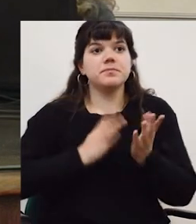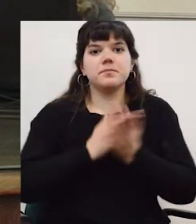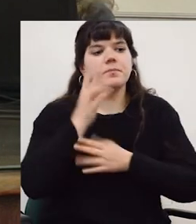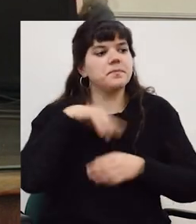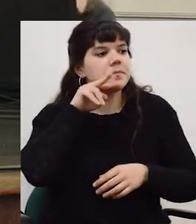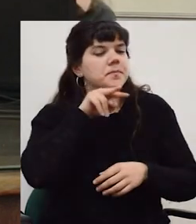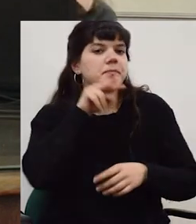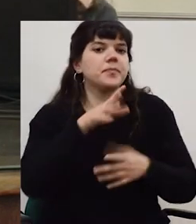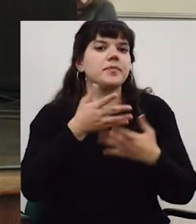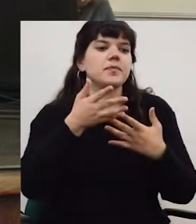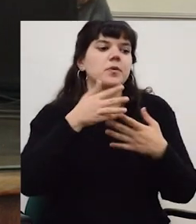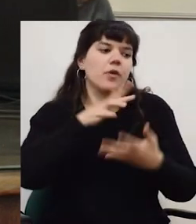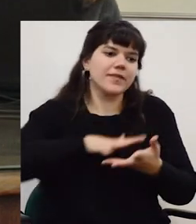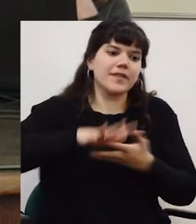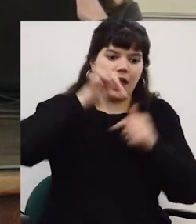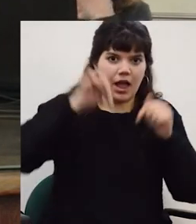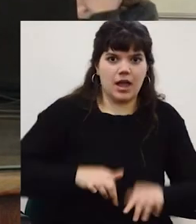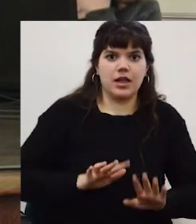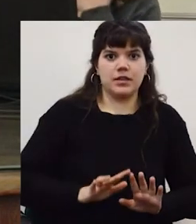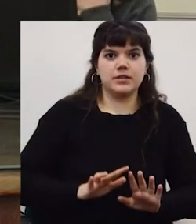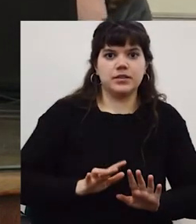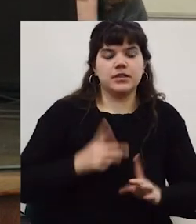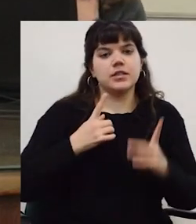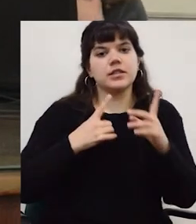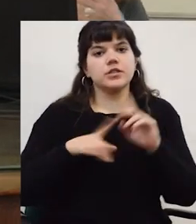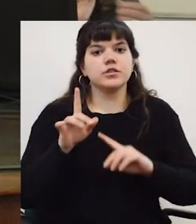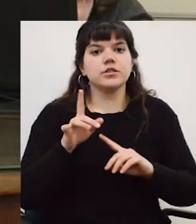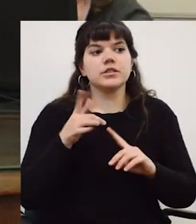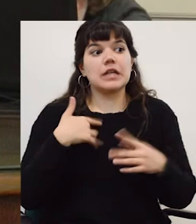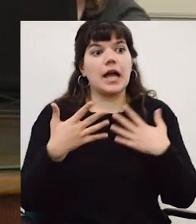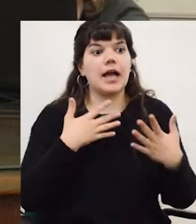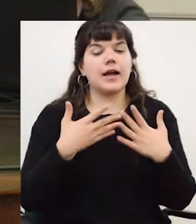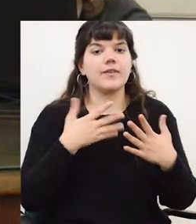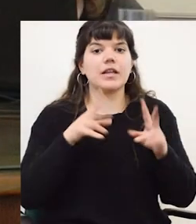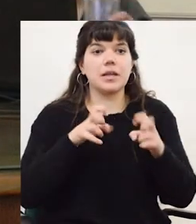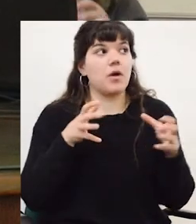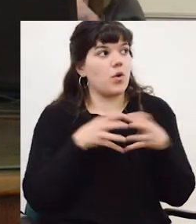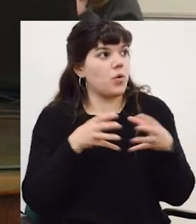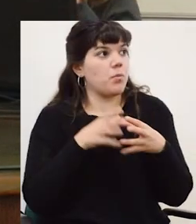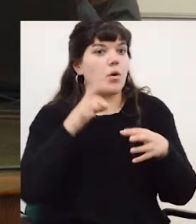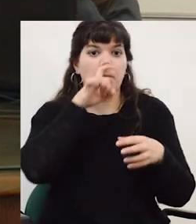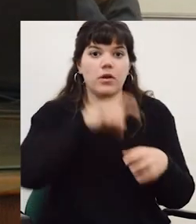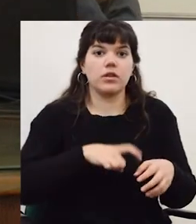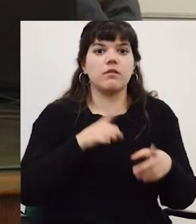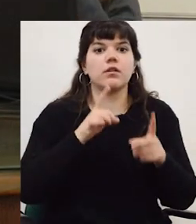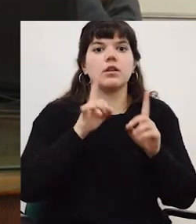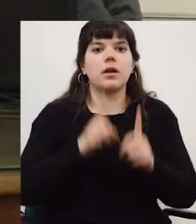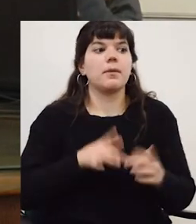culpable pero siempre postergando una mirada hacia el barrio y hablando